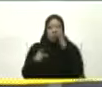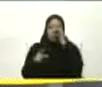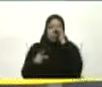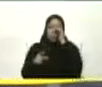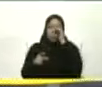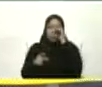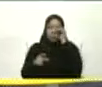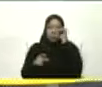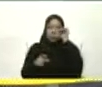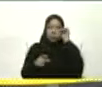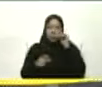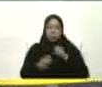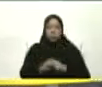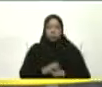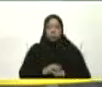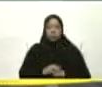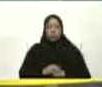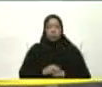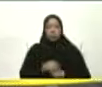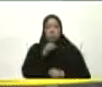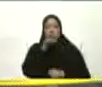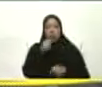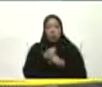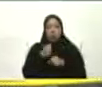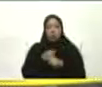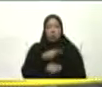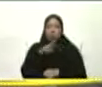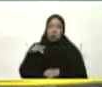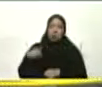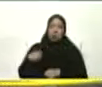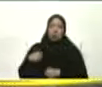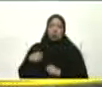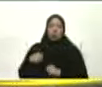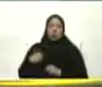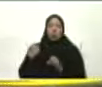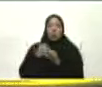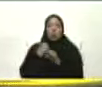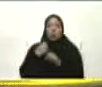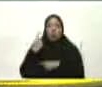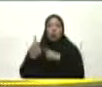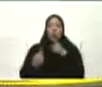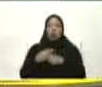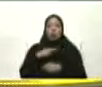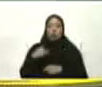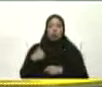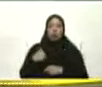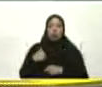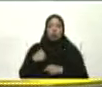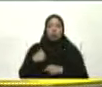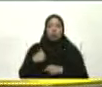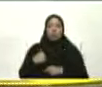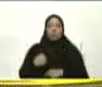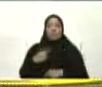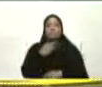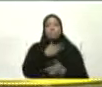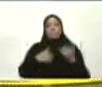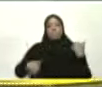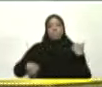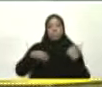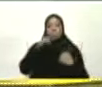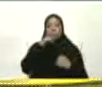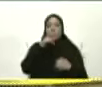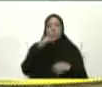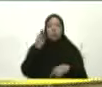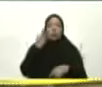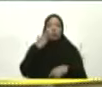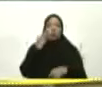señor gobernador Después que inauguró Nuestro oncológico Miguel Pérez Carreño Ese día De la